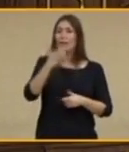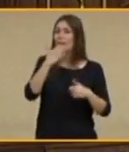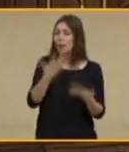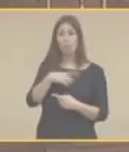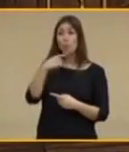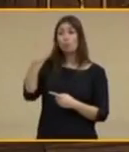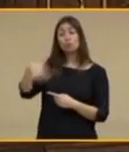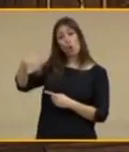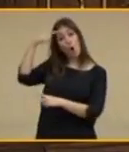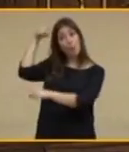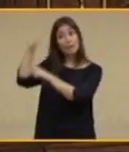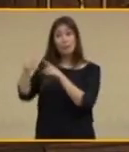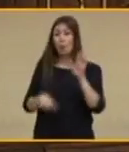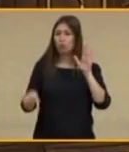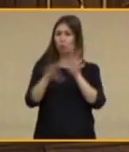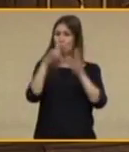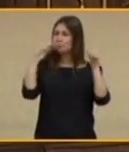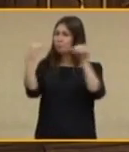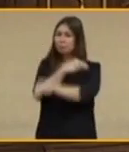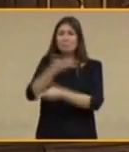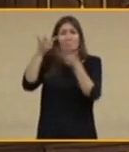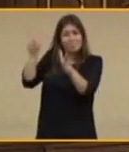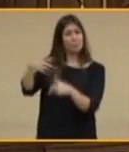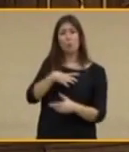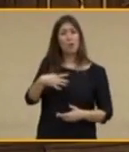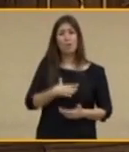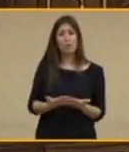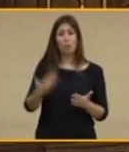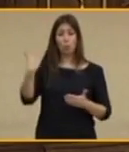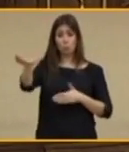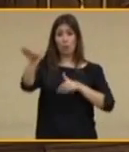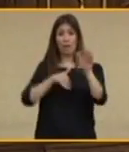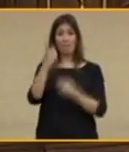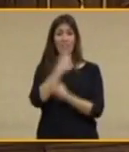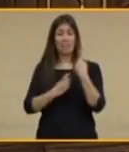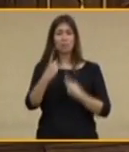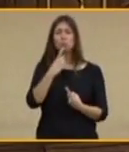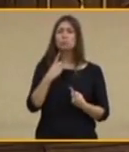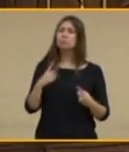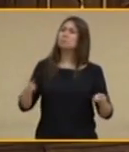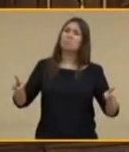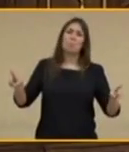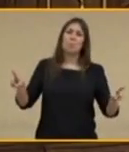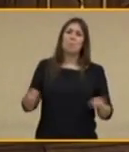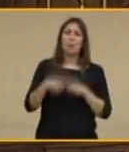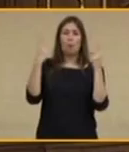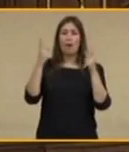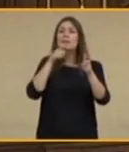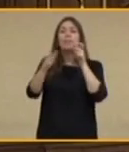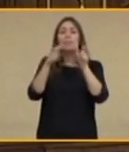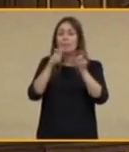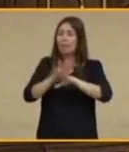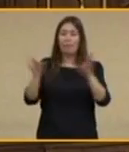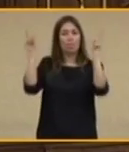su convocatoria. Lo que pretende ese referéndum, independientemente de los eufemismos con que se camufle,